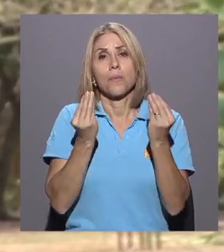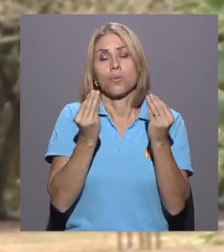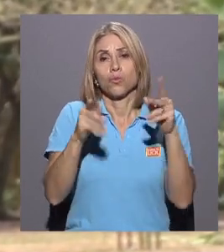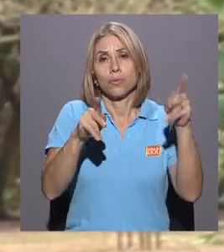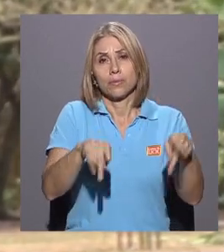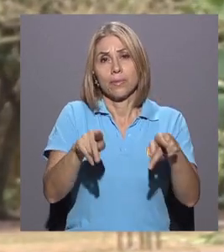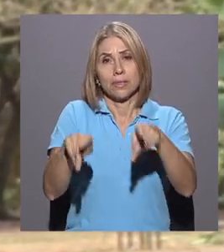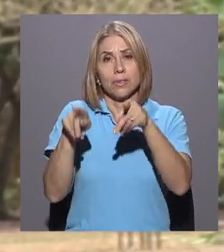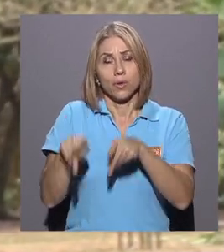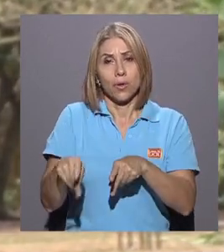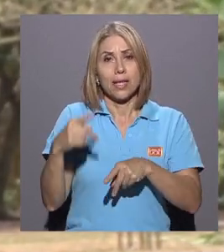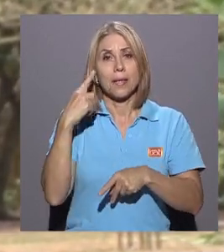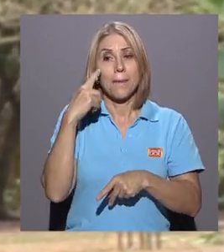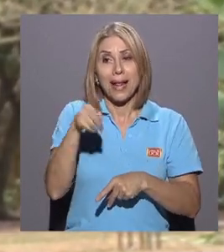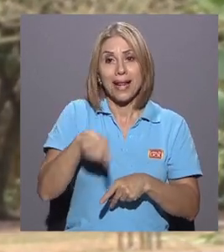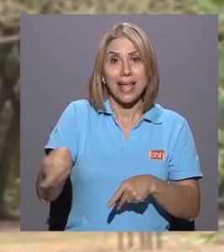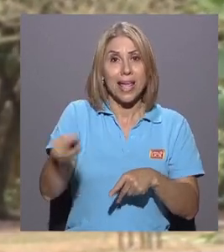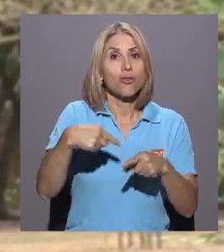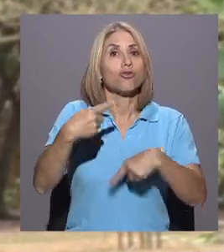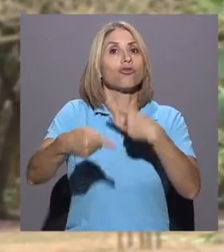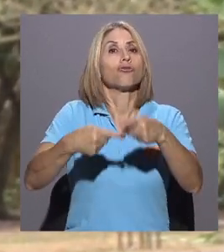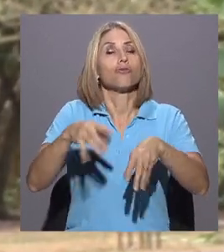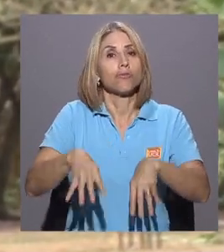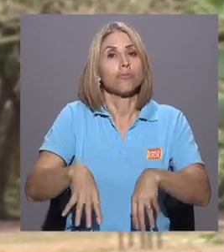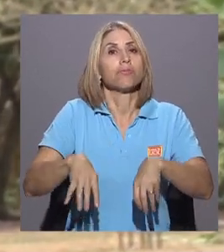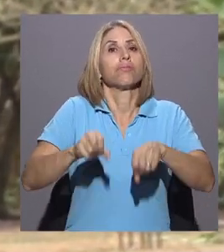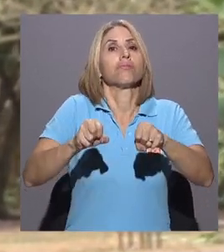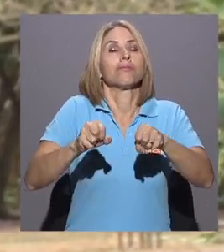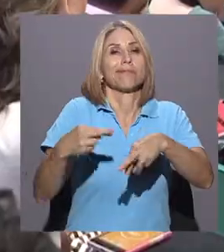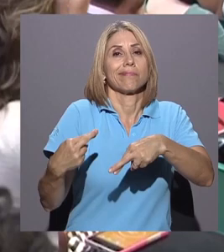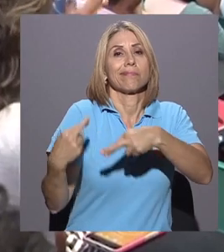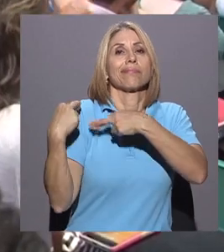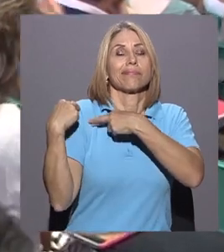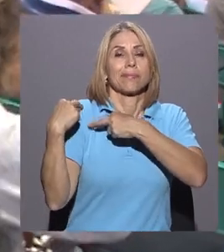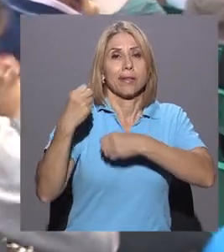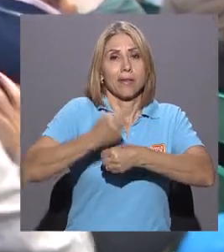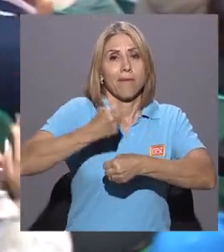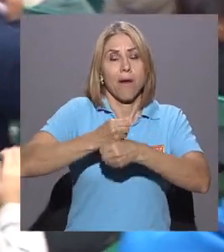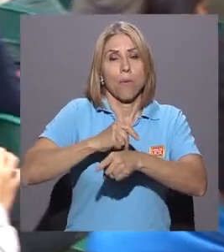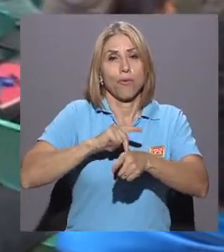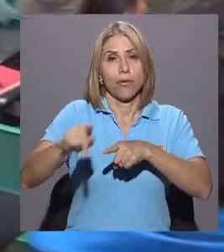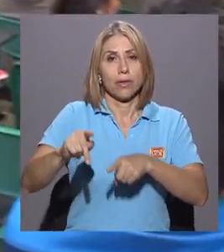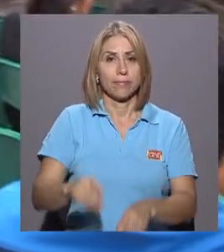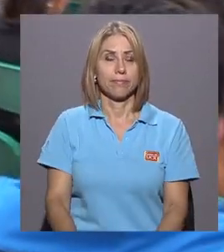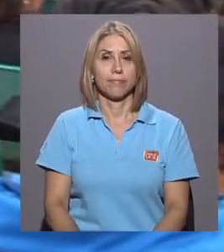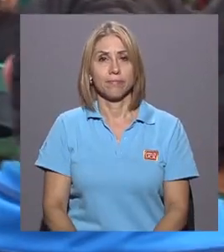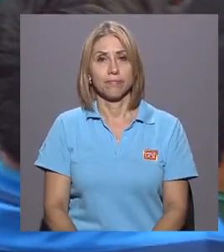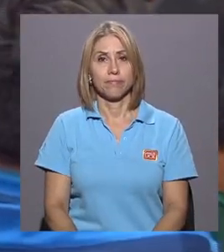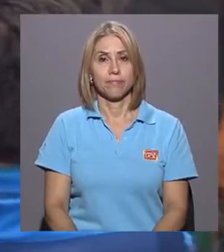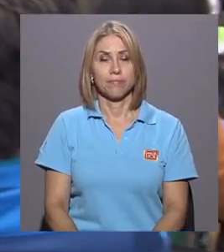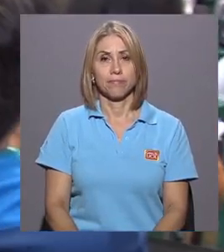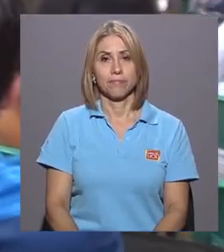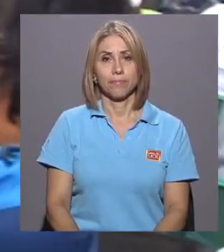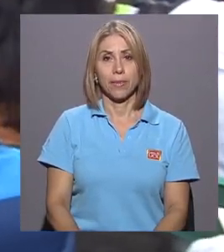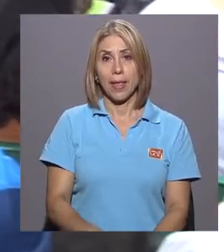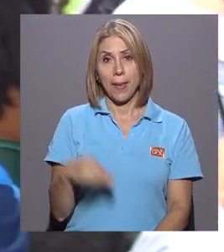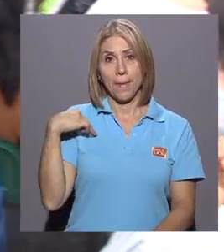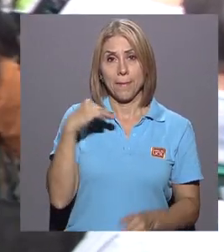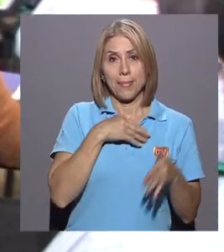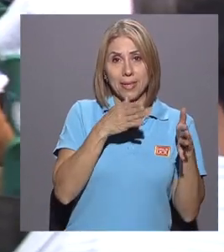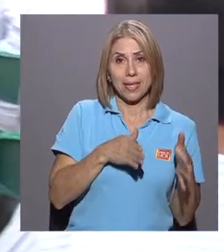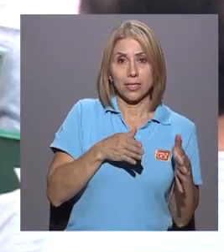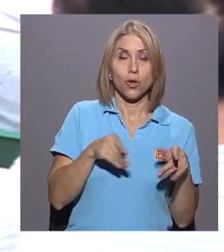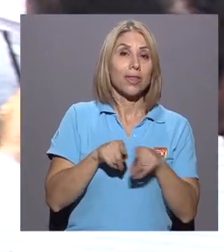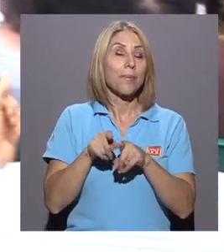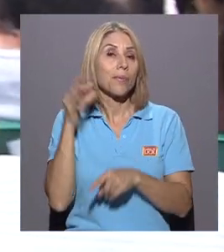ciudadanos para asumir posiciones en el mercado de trabajo profesional. Tanto el ministro